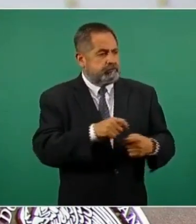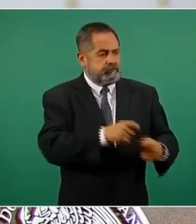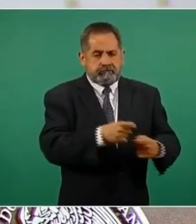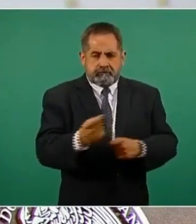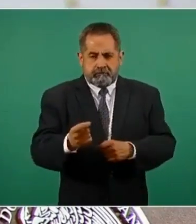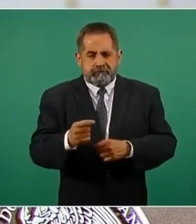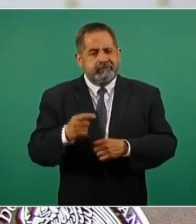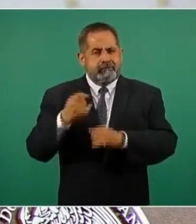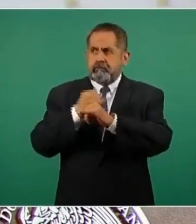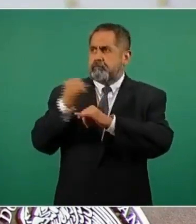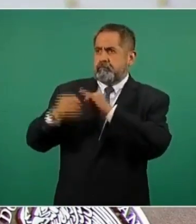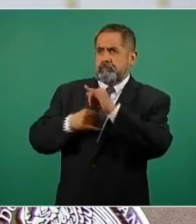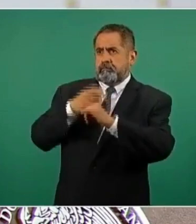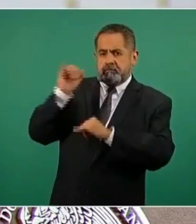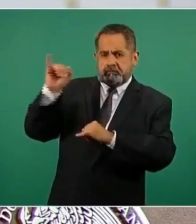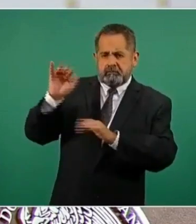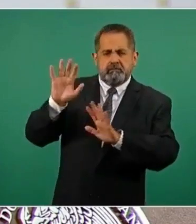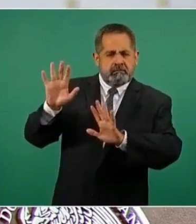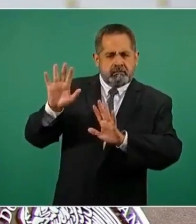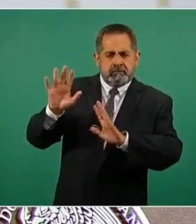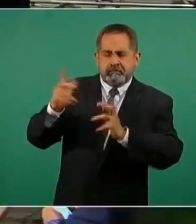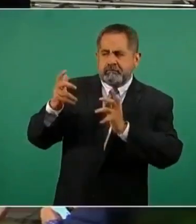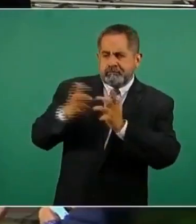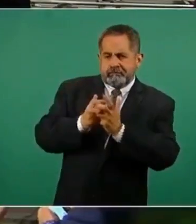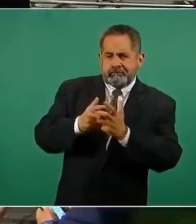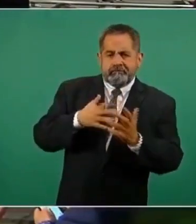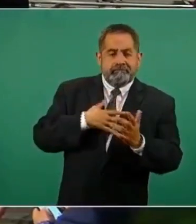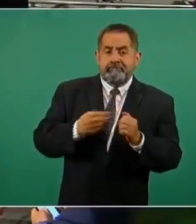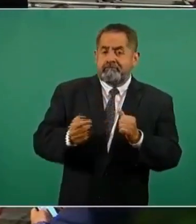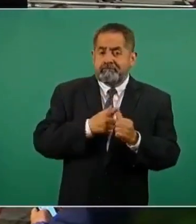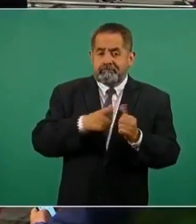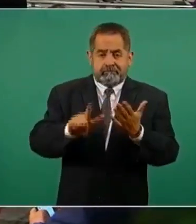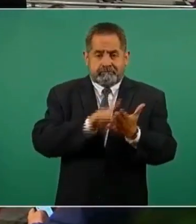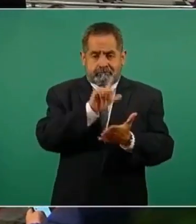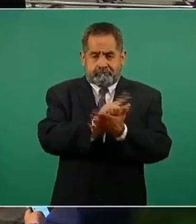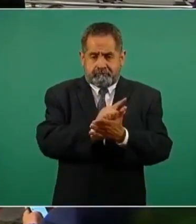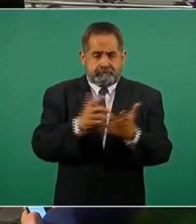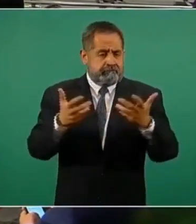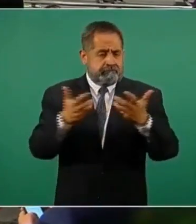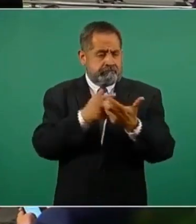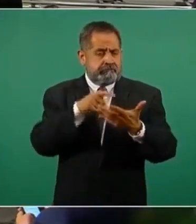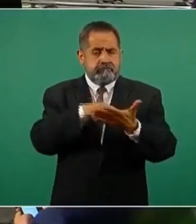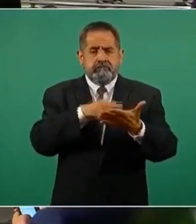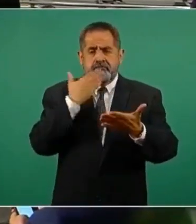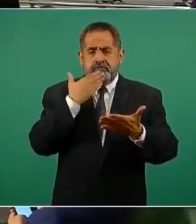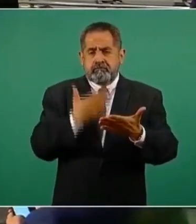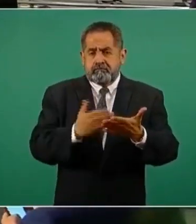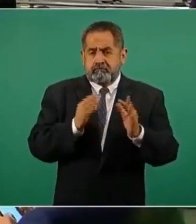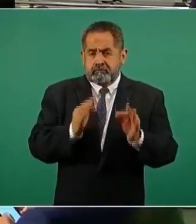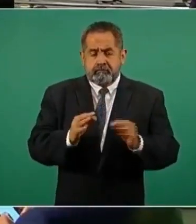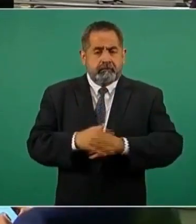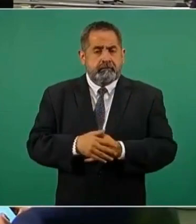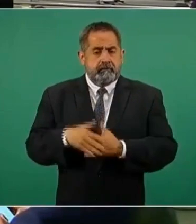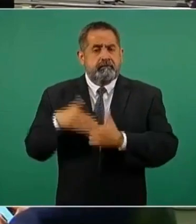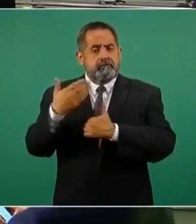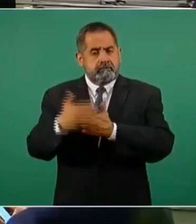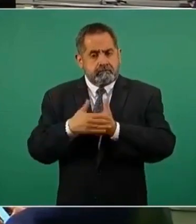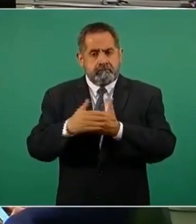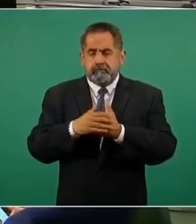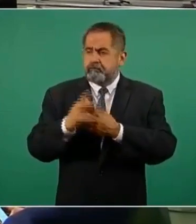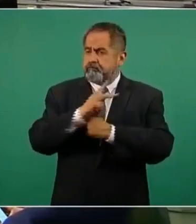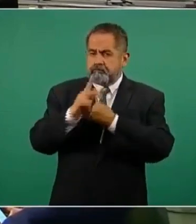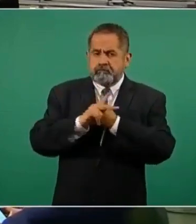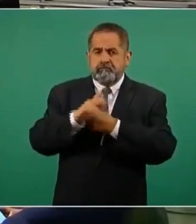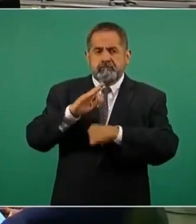pudiera adaptarse adecuadamente a nuestras leyes y lo hemos conseguido. Vamos a ser un país competitivo.